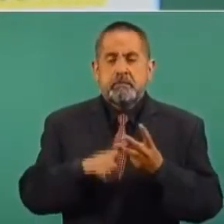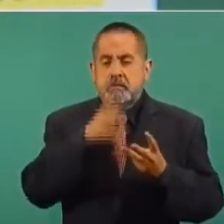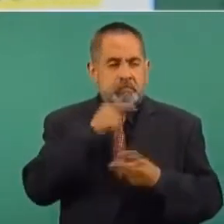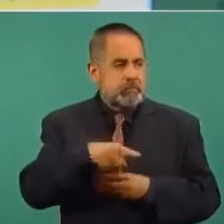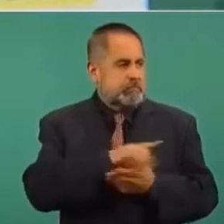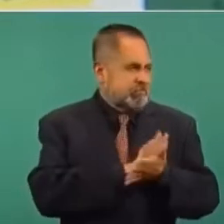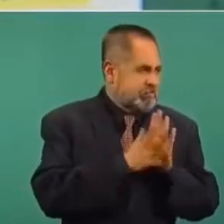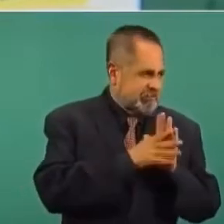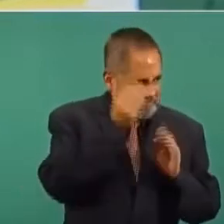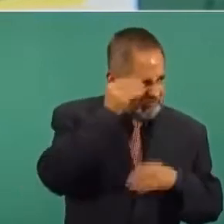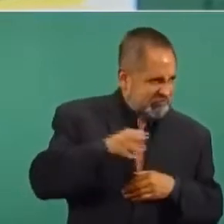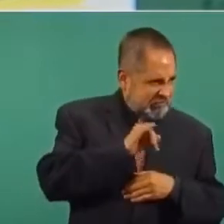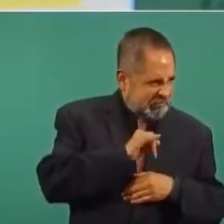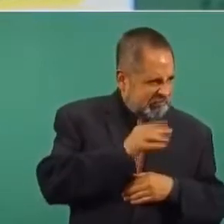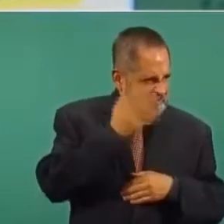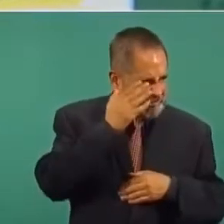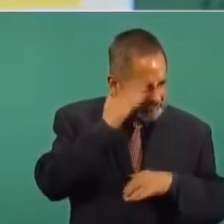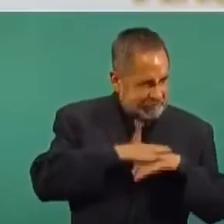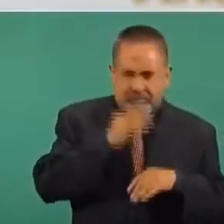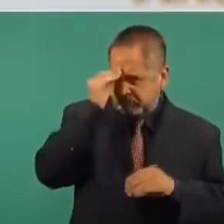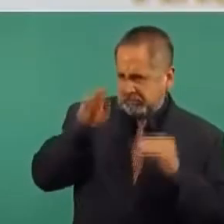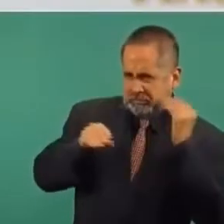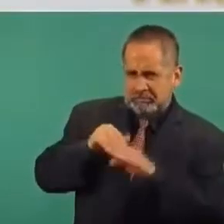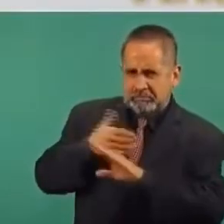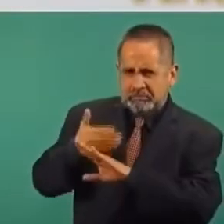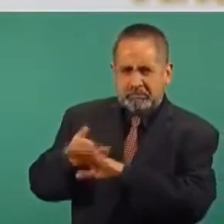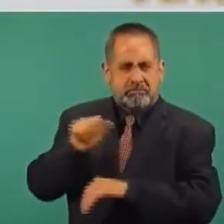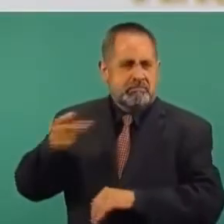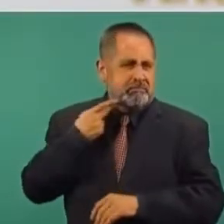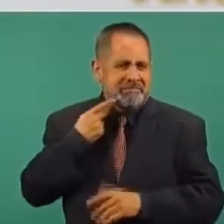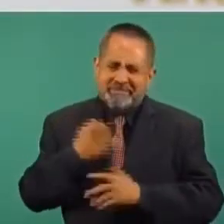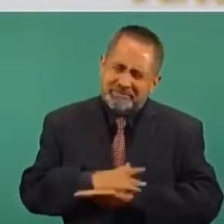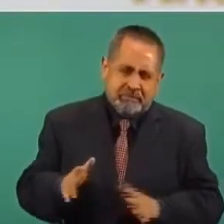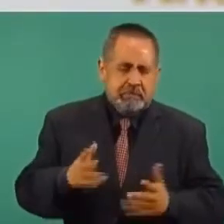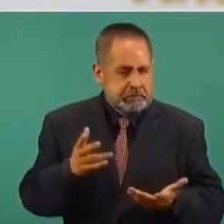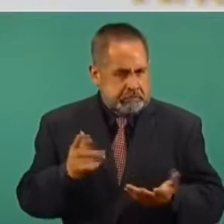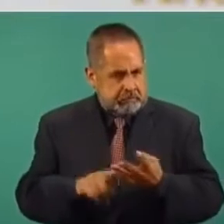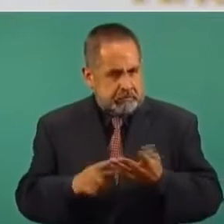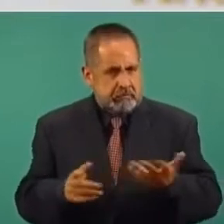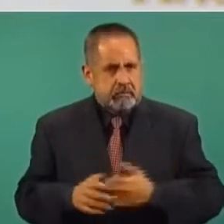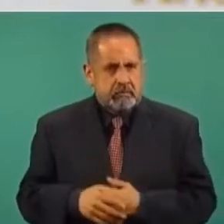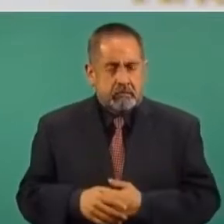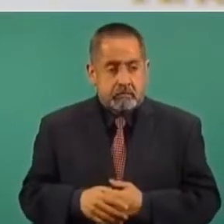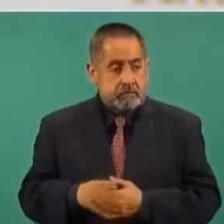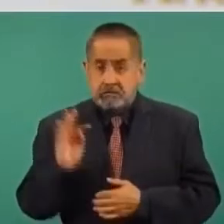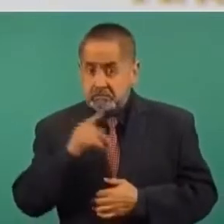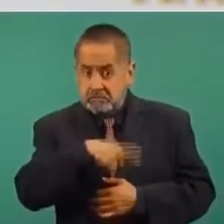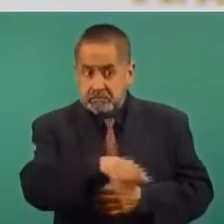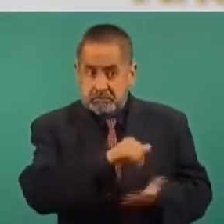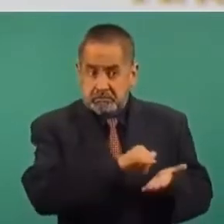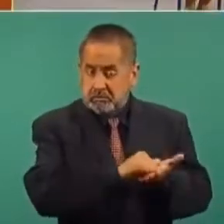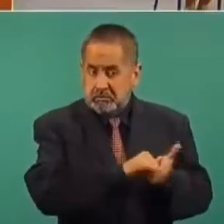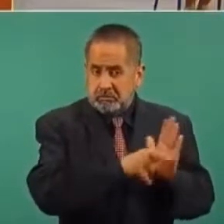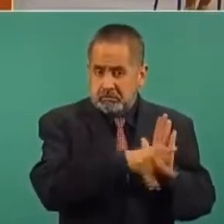linchamientos políticos, no sabrán en el New York Times